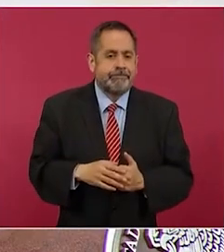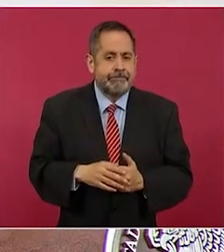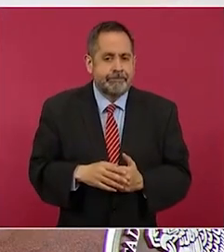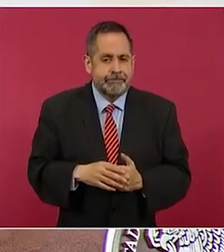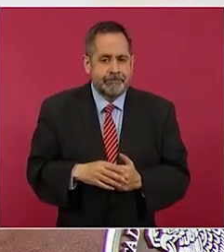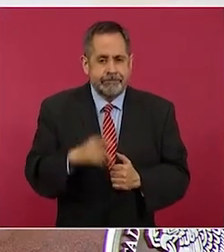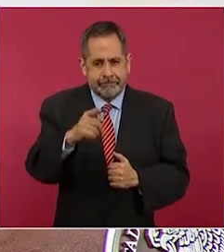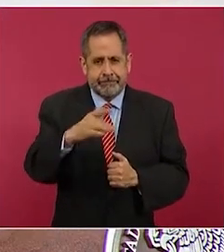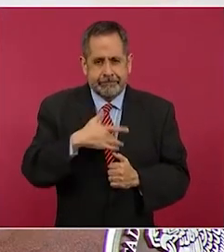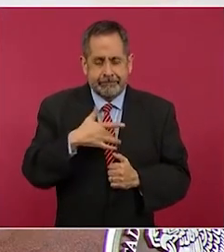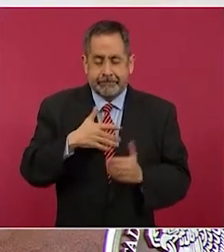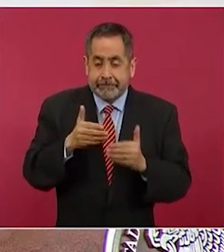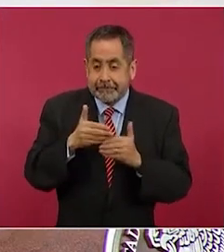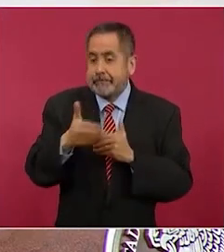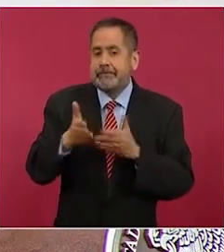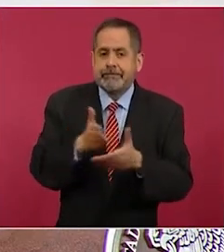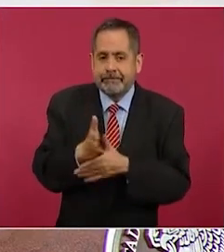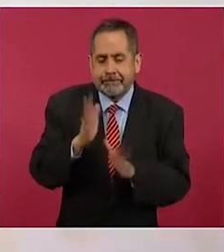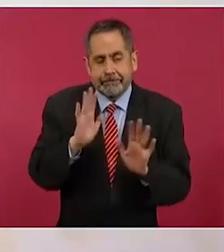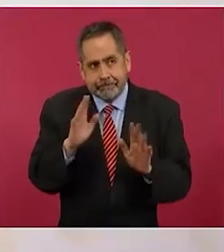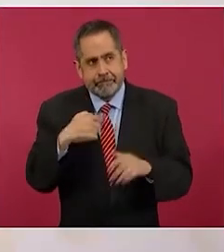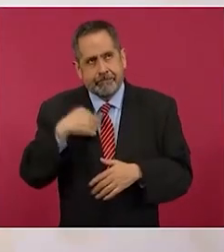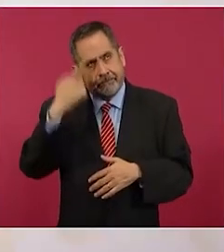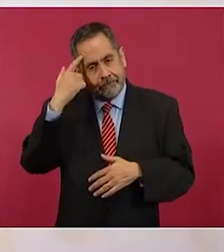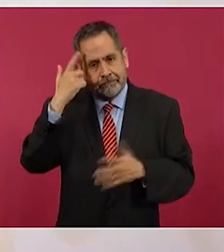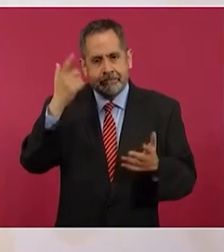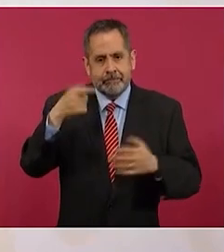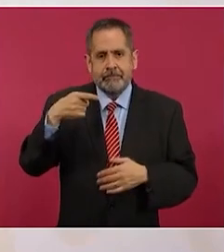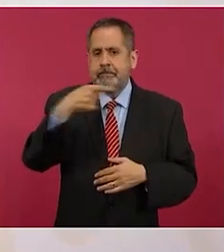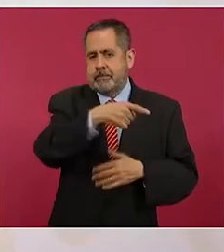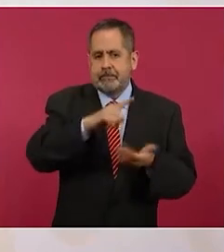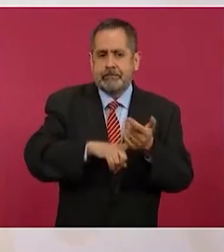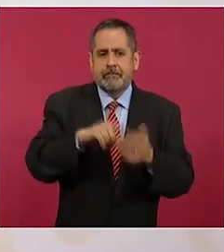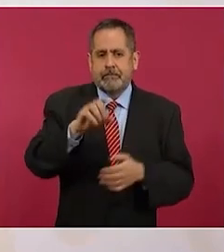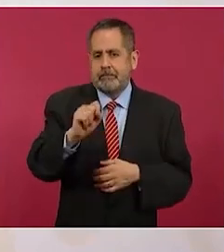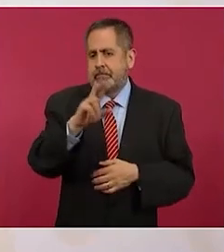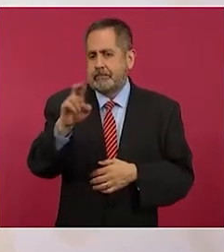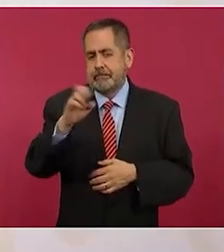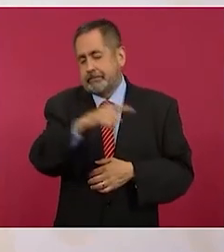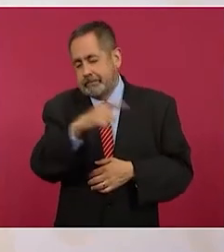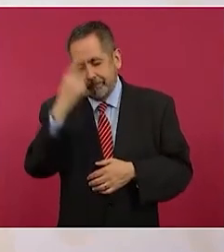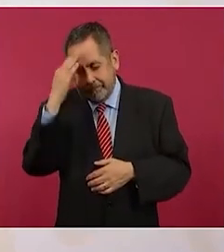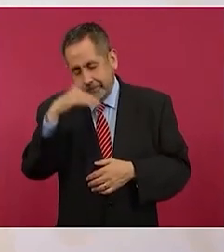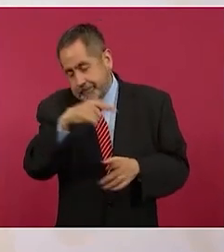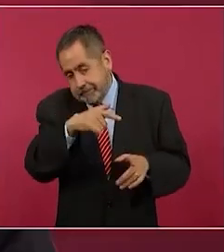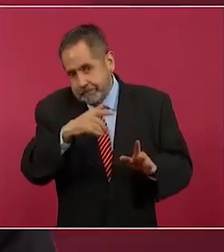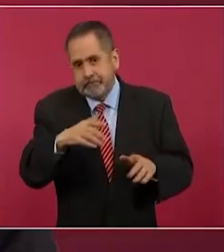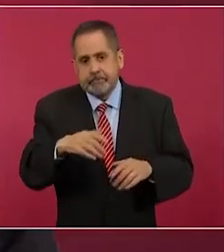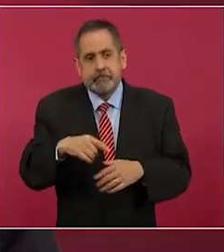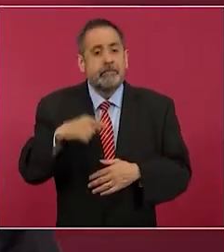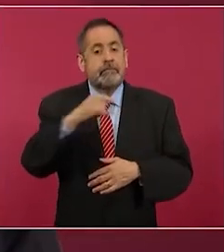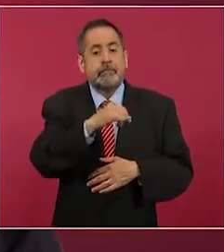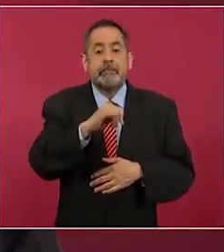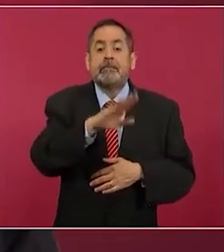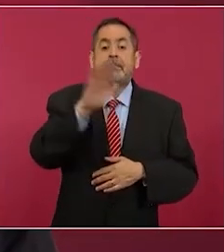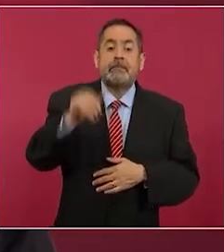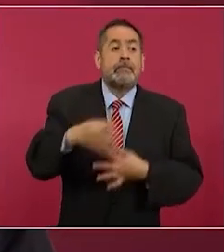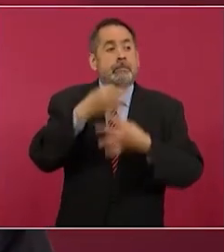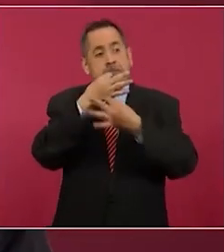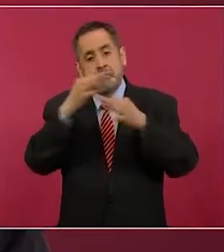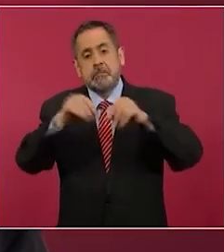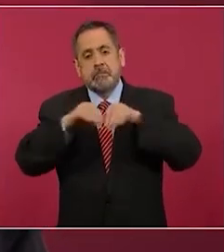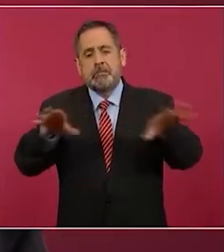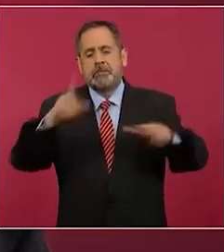y me le adelanté, yo creo, al secretario de Relaciones que iba a dar a conocer hoy